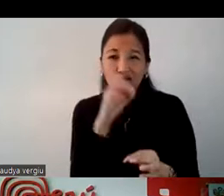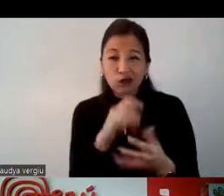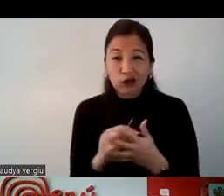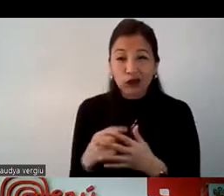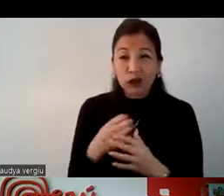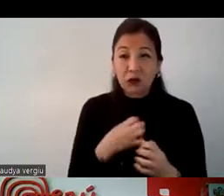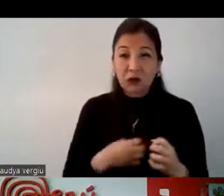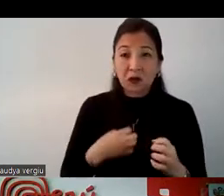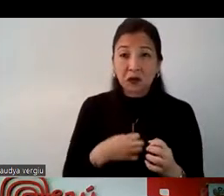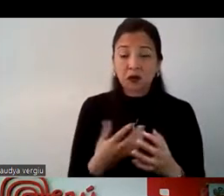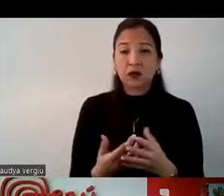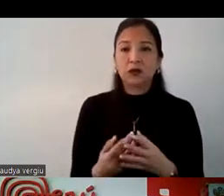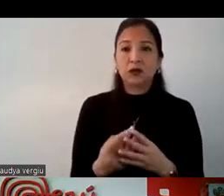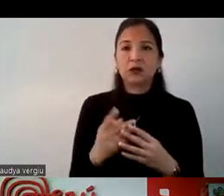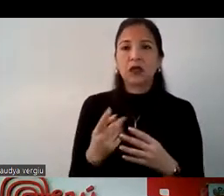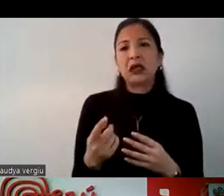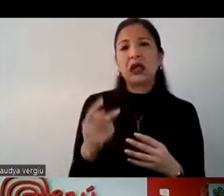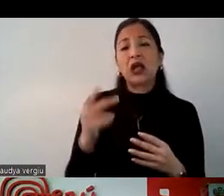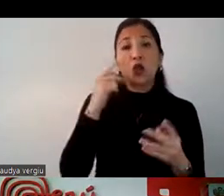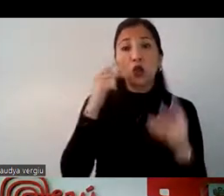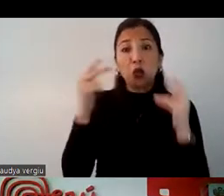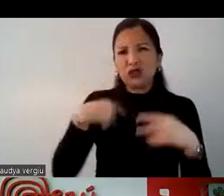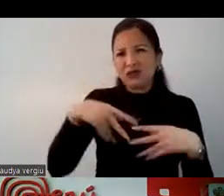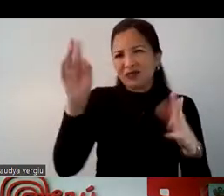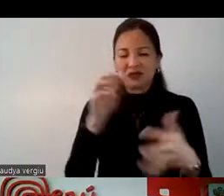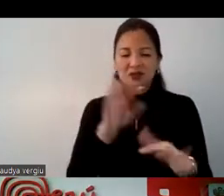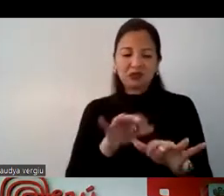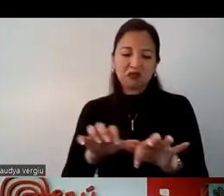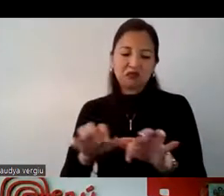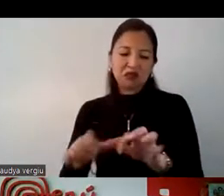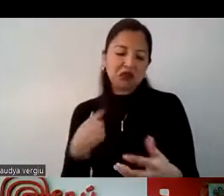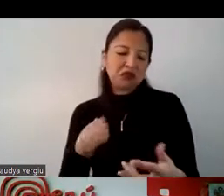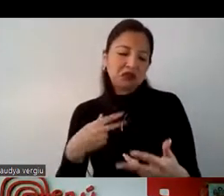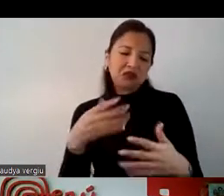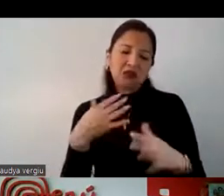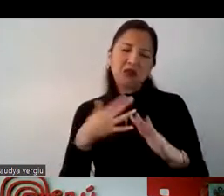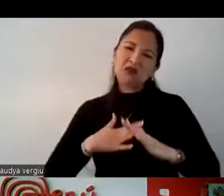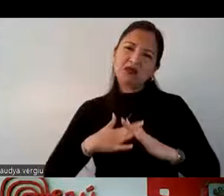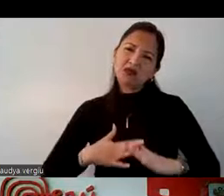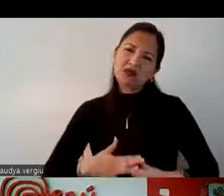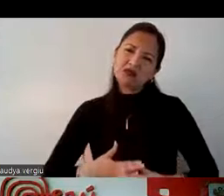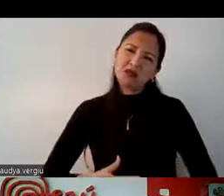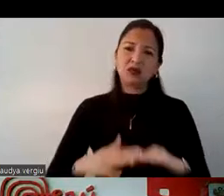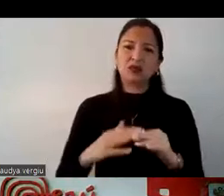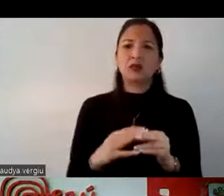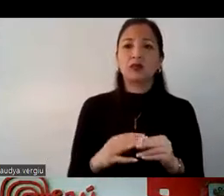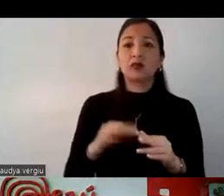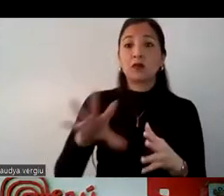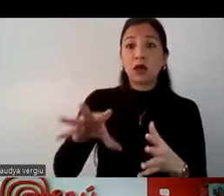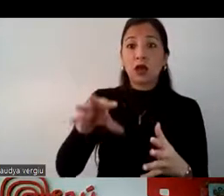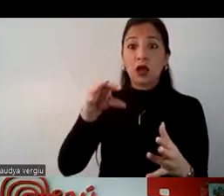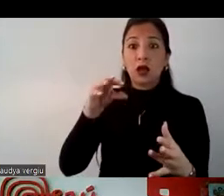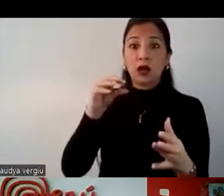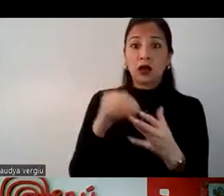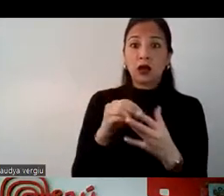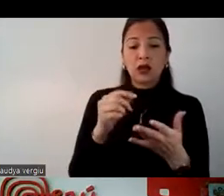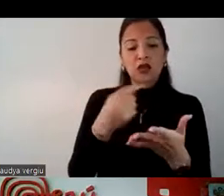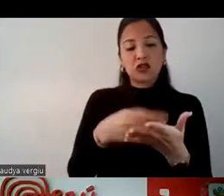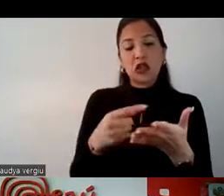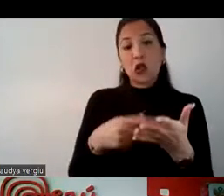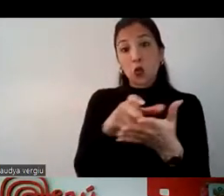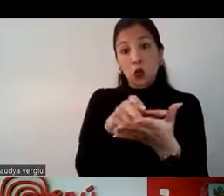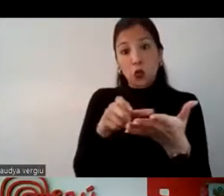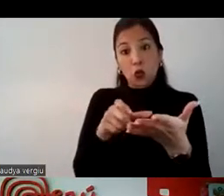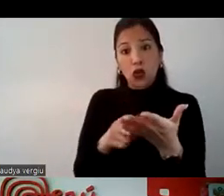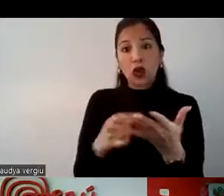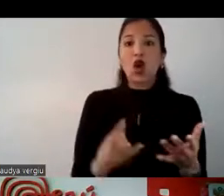están muy adecuados a eso, ya lo hacen sin ningún problema, adquieren promociones desde, desde el celular o desde los